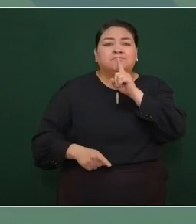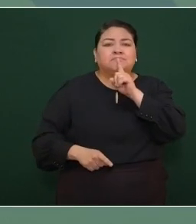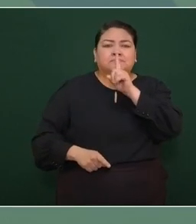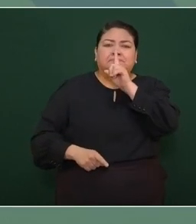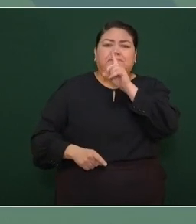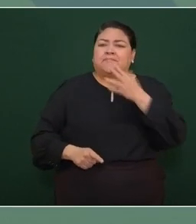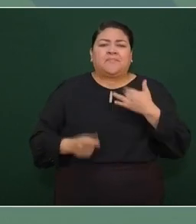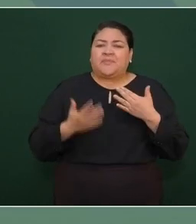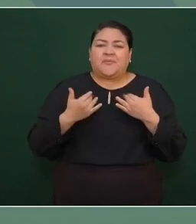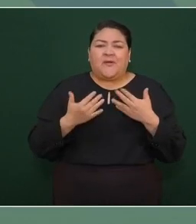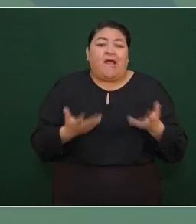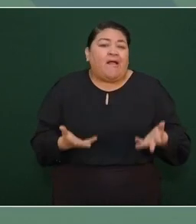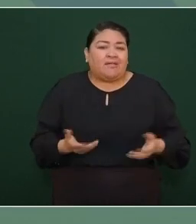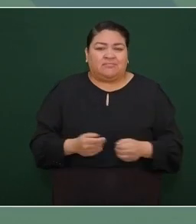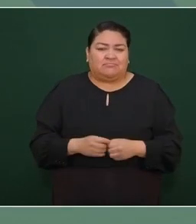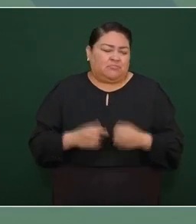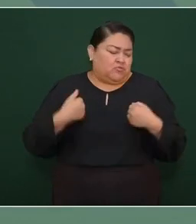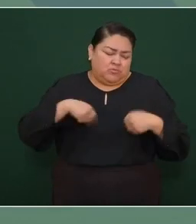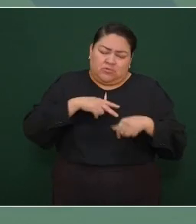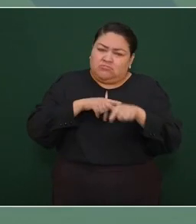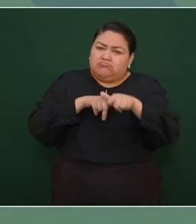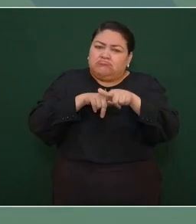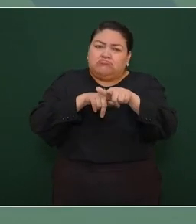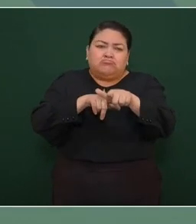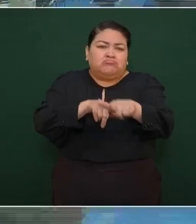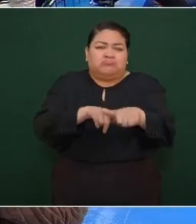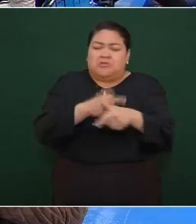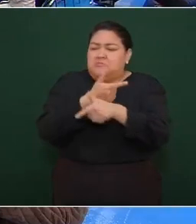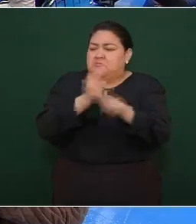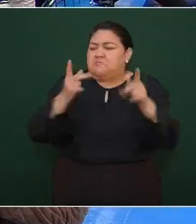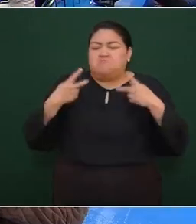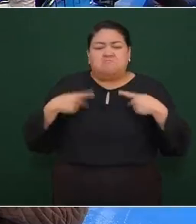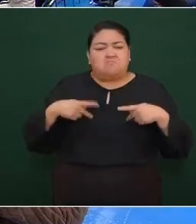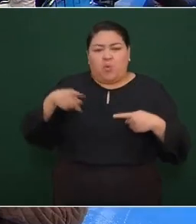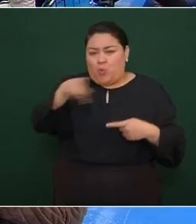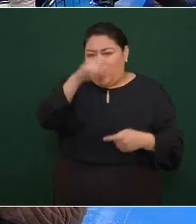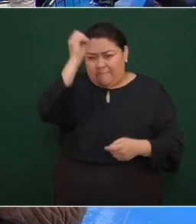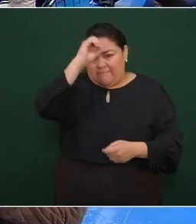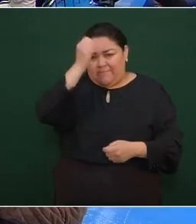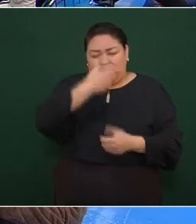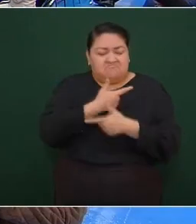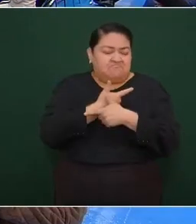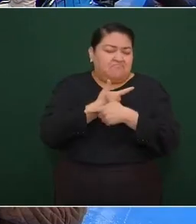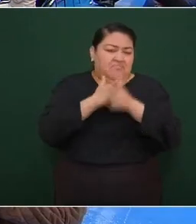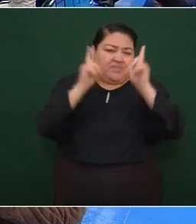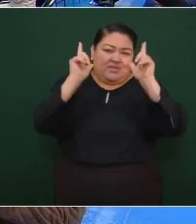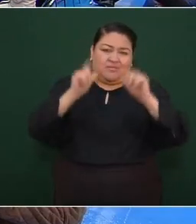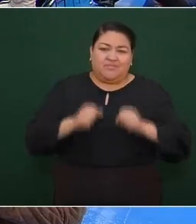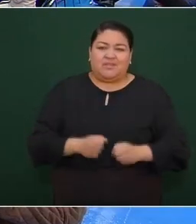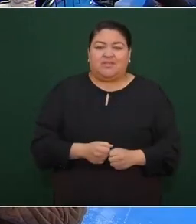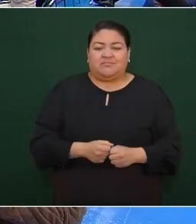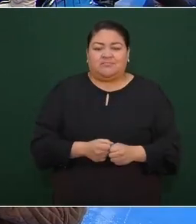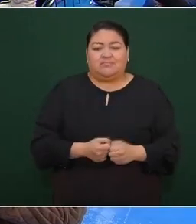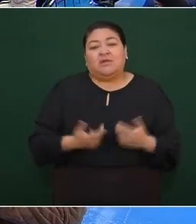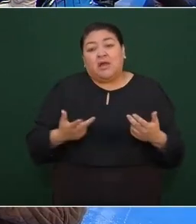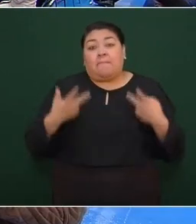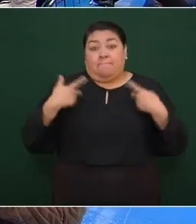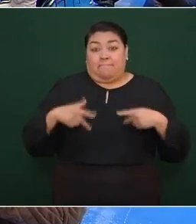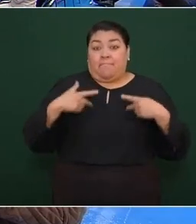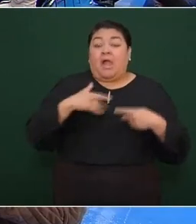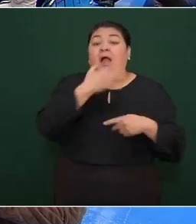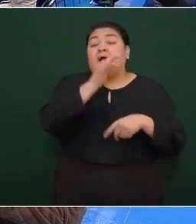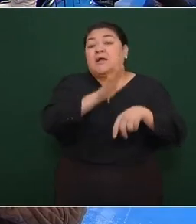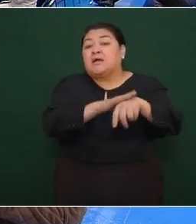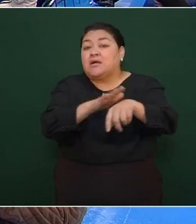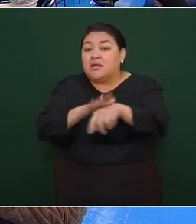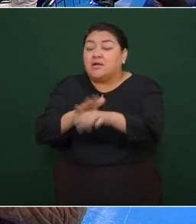y así va a continuar el país entonces nada más decirle a la gente que